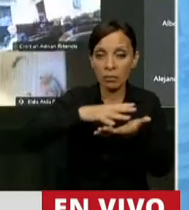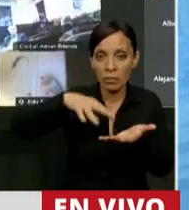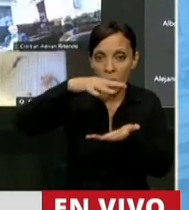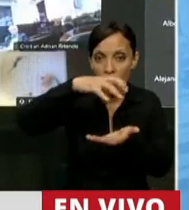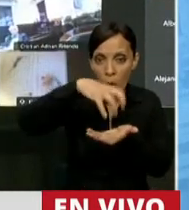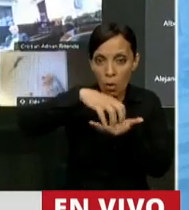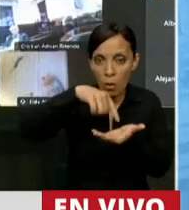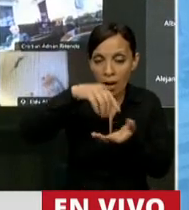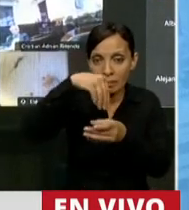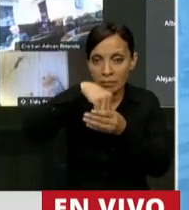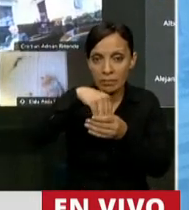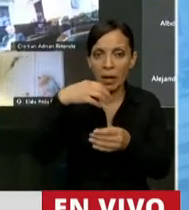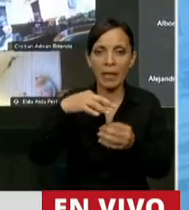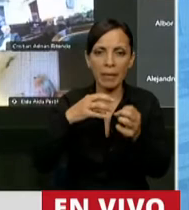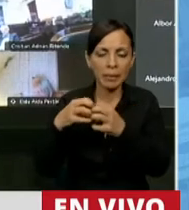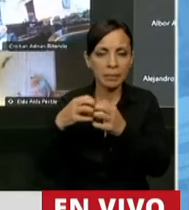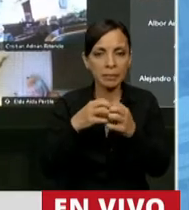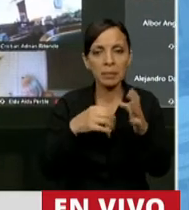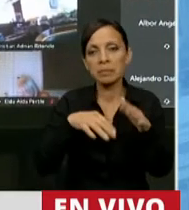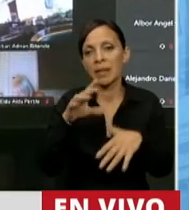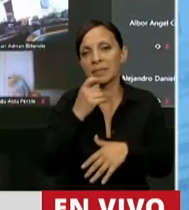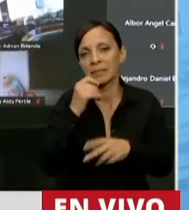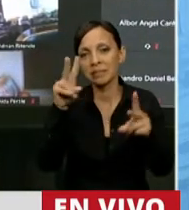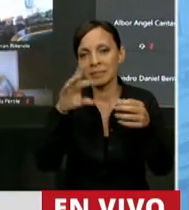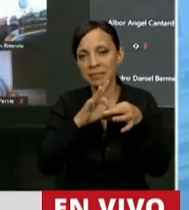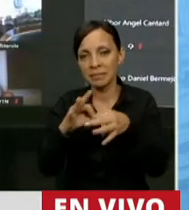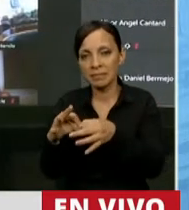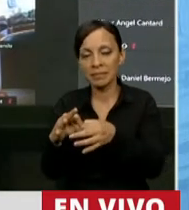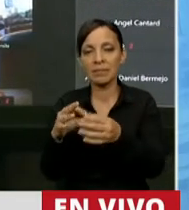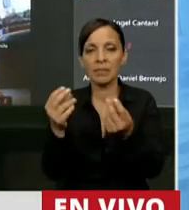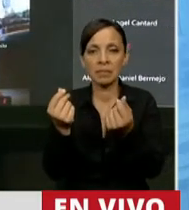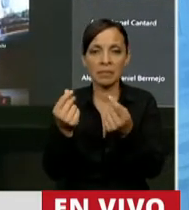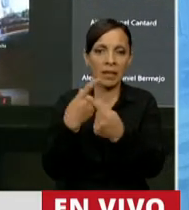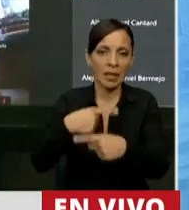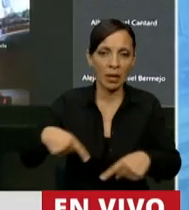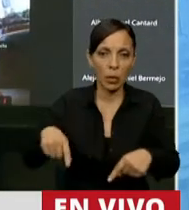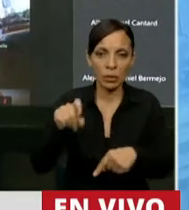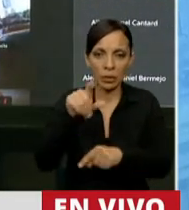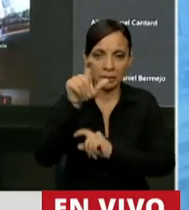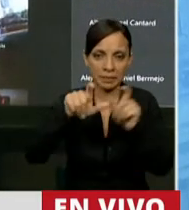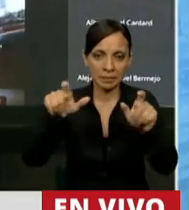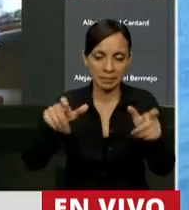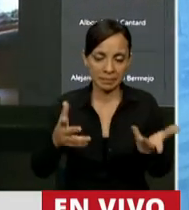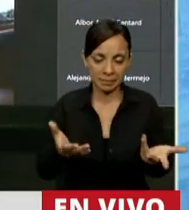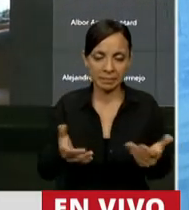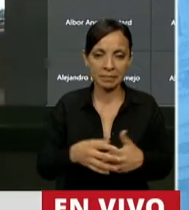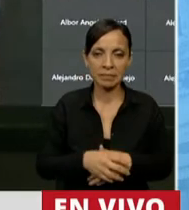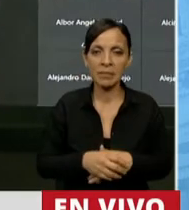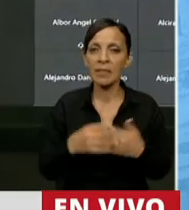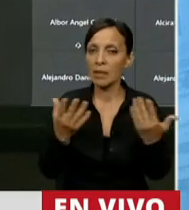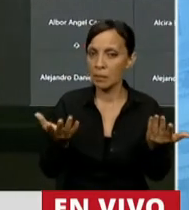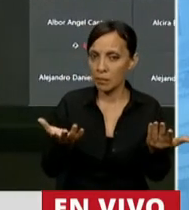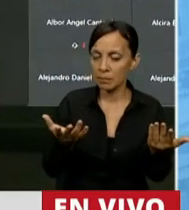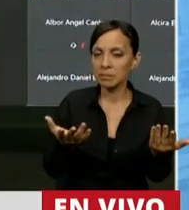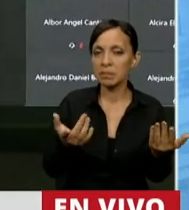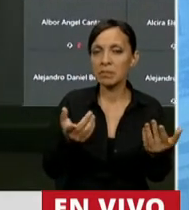y más si tienen que ver sobre los recursos económicos de los argentinos. Es por esto que cuando